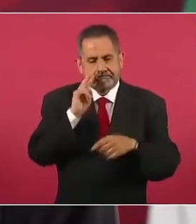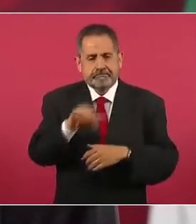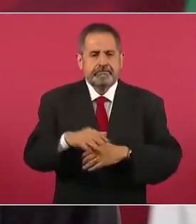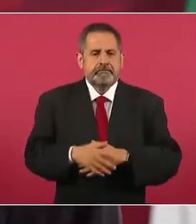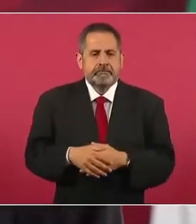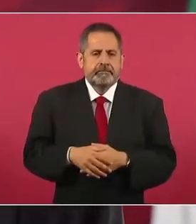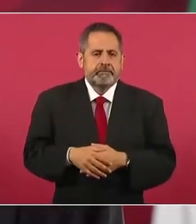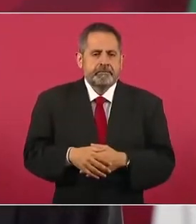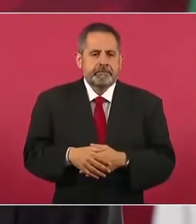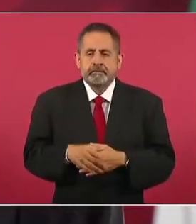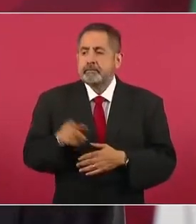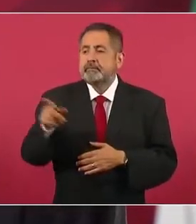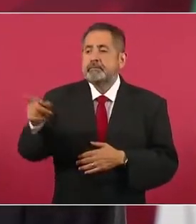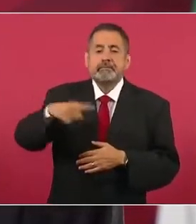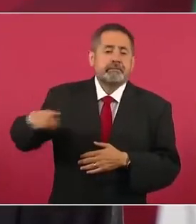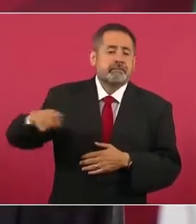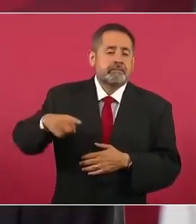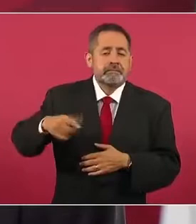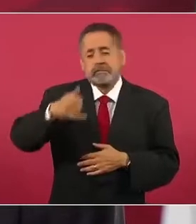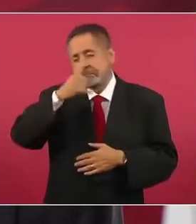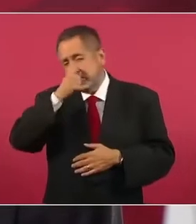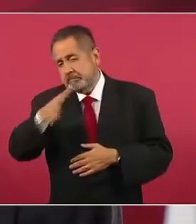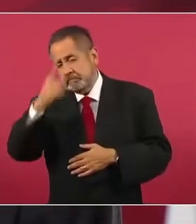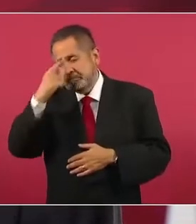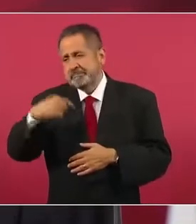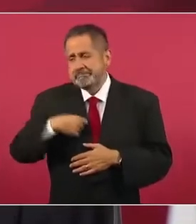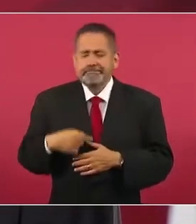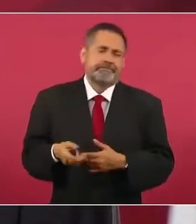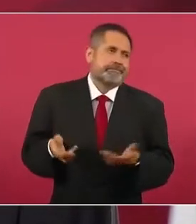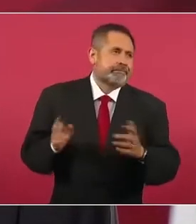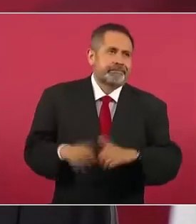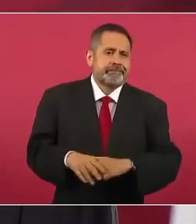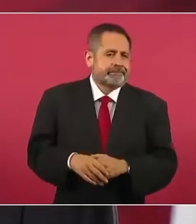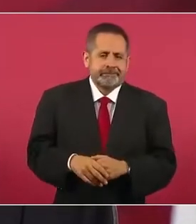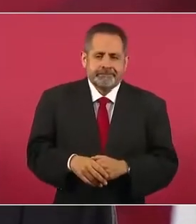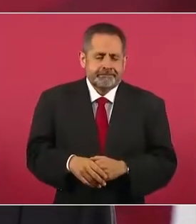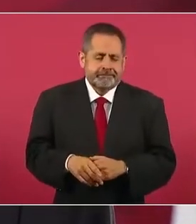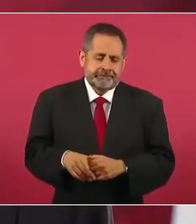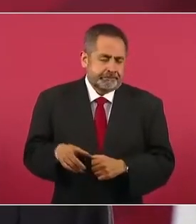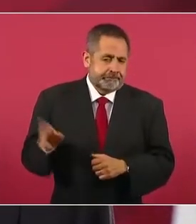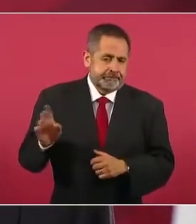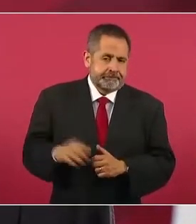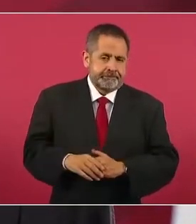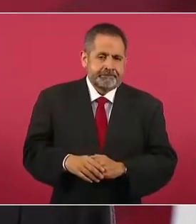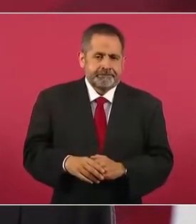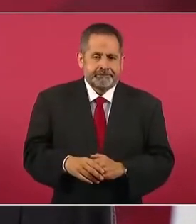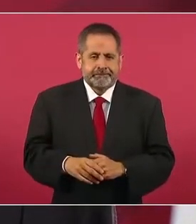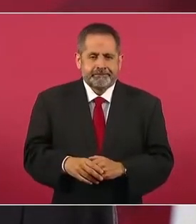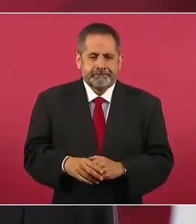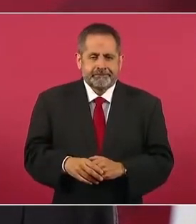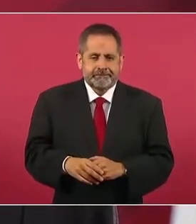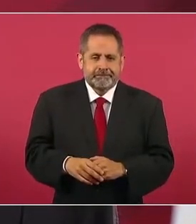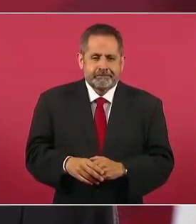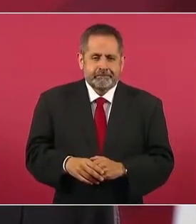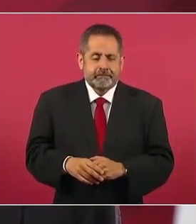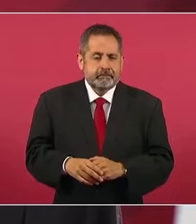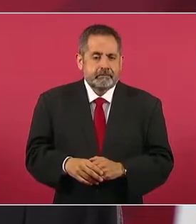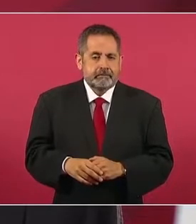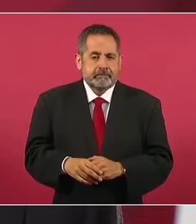afrenta a la autoridad, eso pues